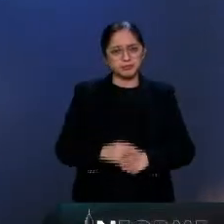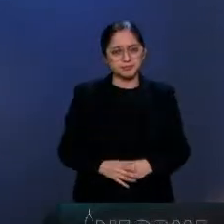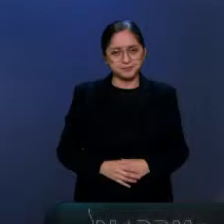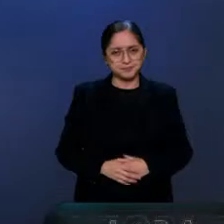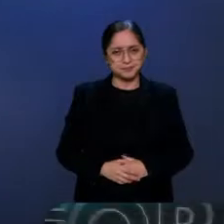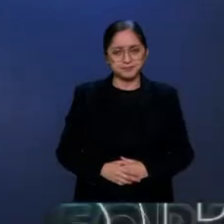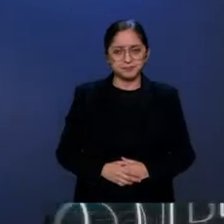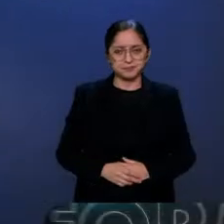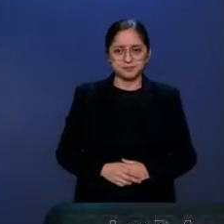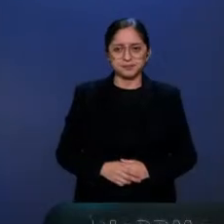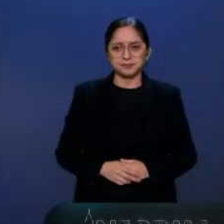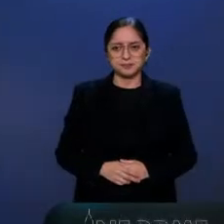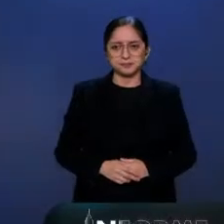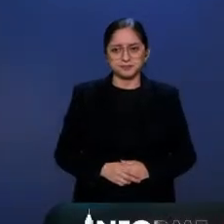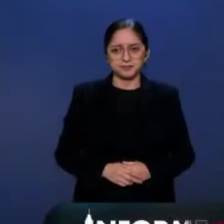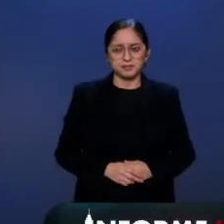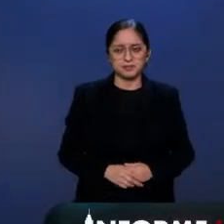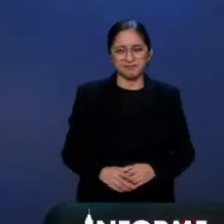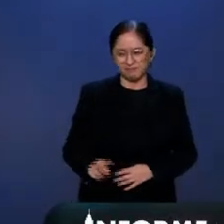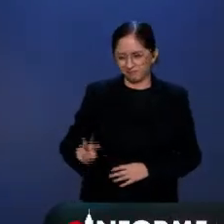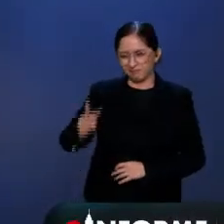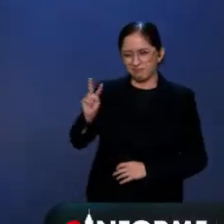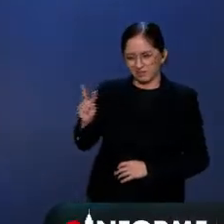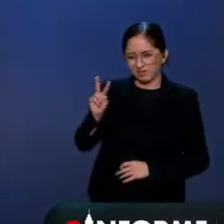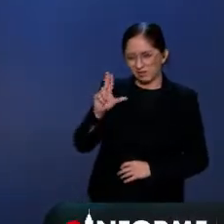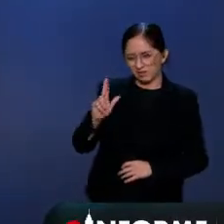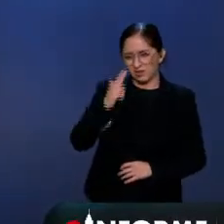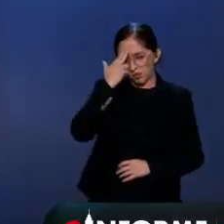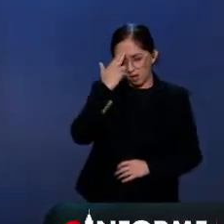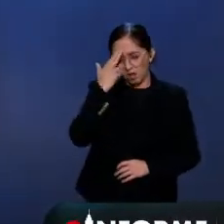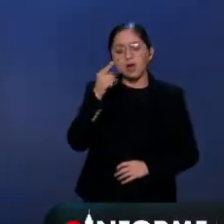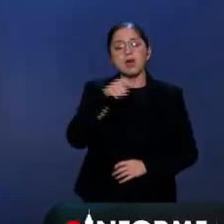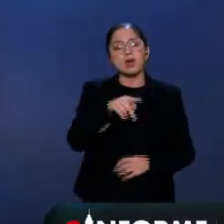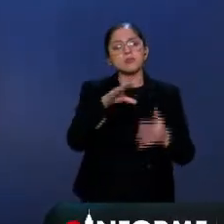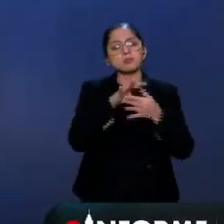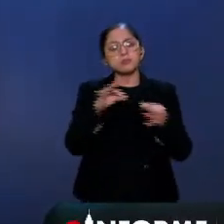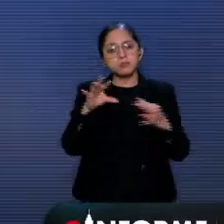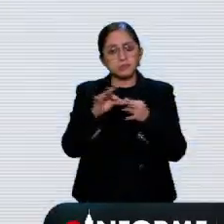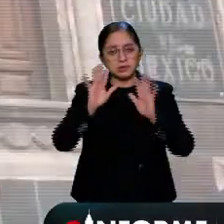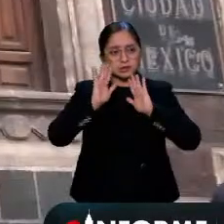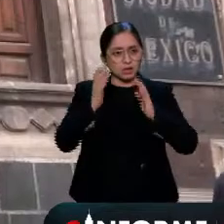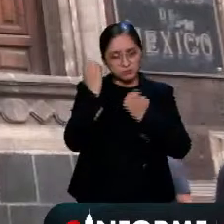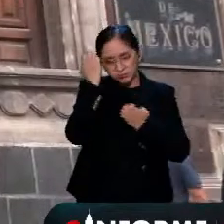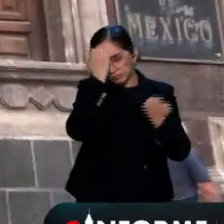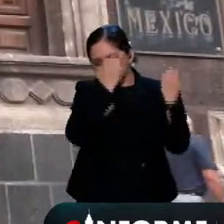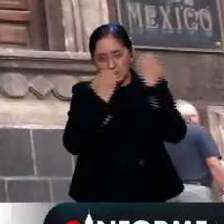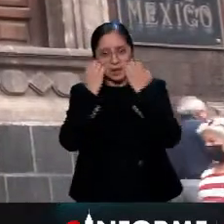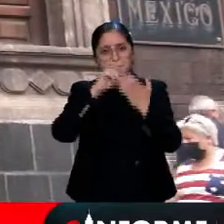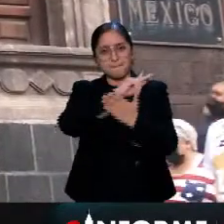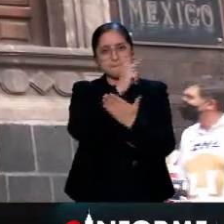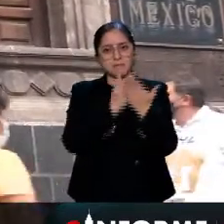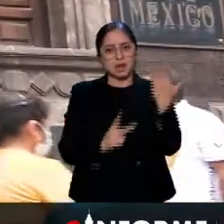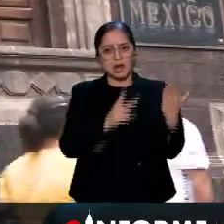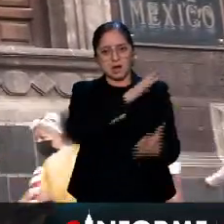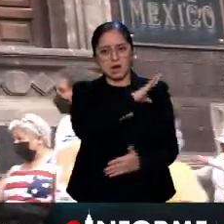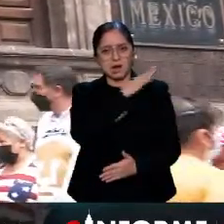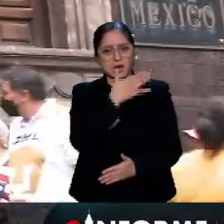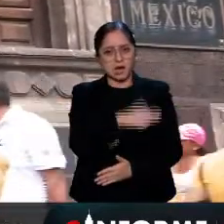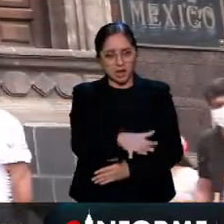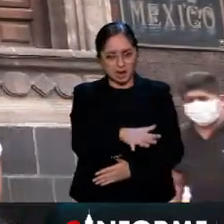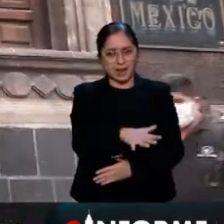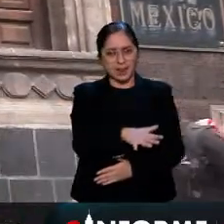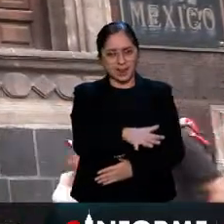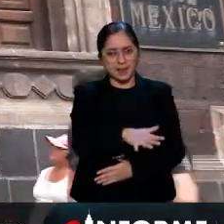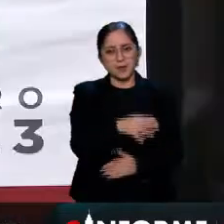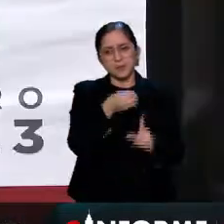y como le informamos el viernes pasado a partir de hoy iniciaron las mesas informativas para la construcción de los proyectos del Plan General de Desarrollo y del Programa